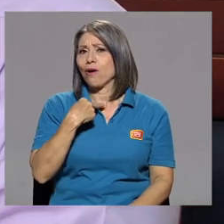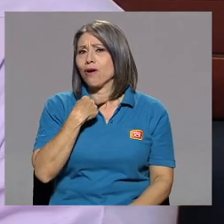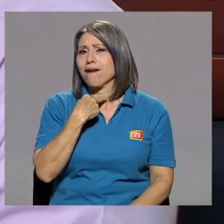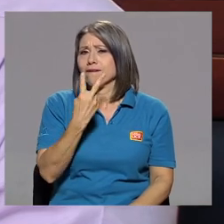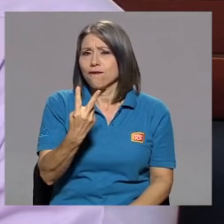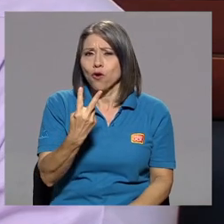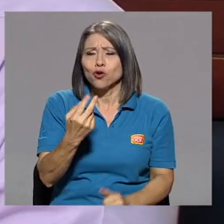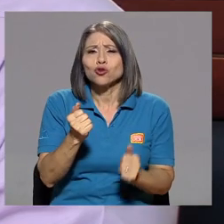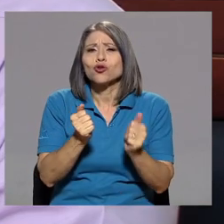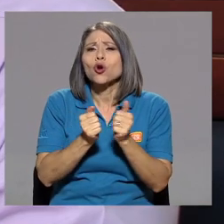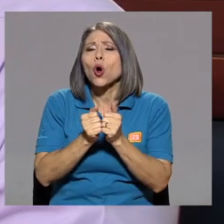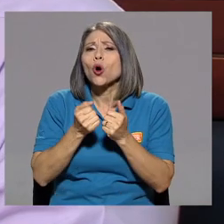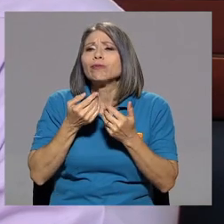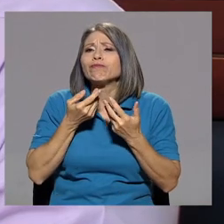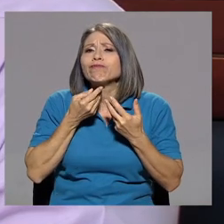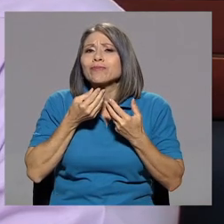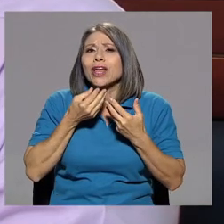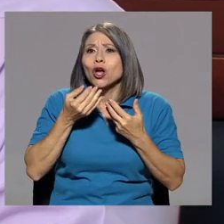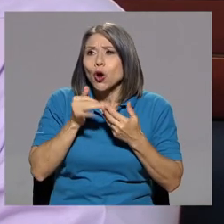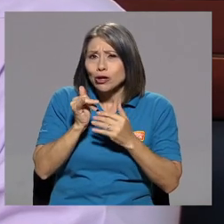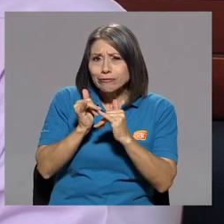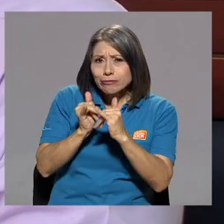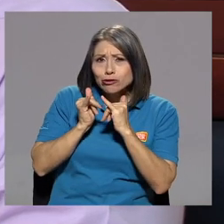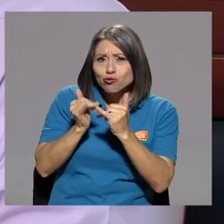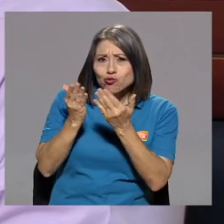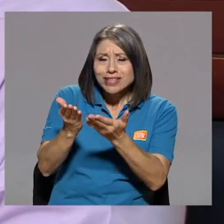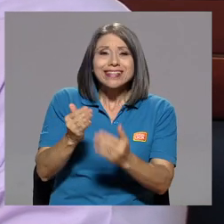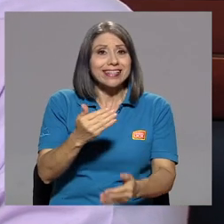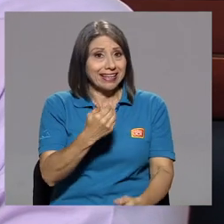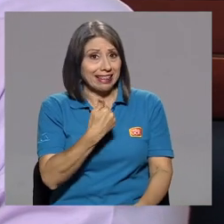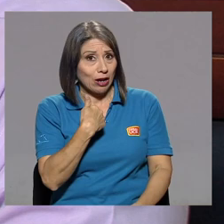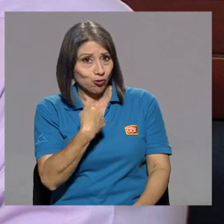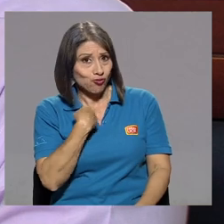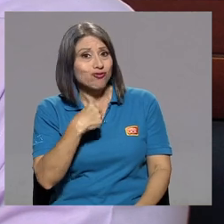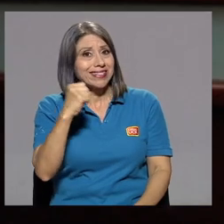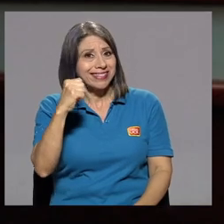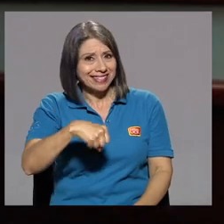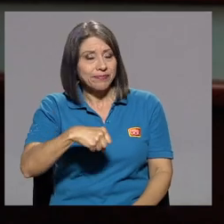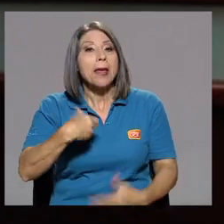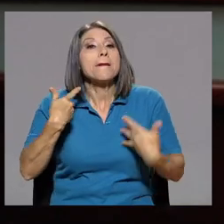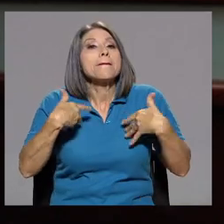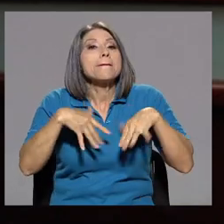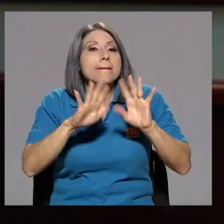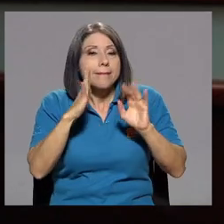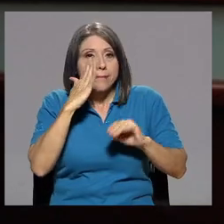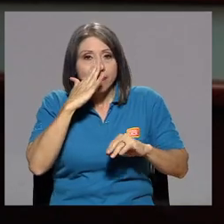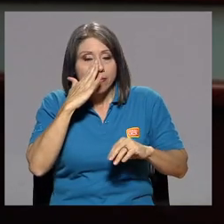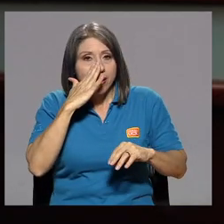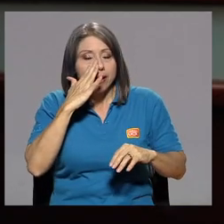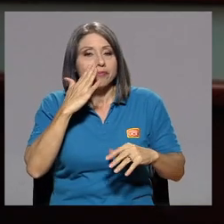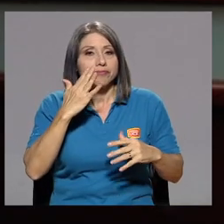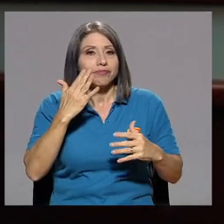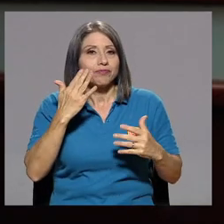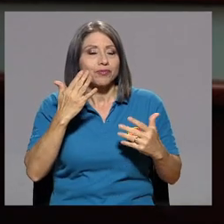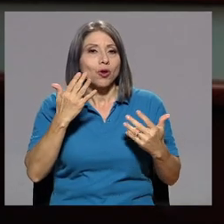con esa tesitura que tiene usted? Sí, mamá más bien, mamá, bueno,